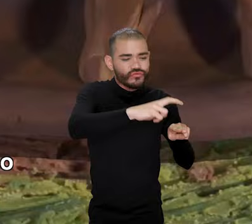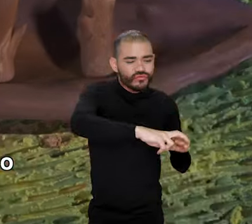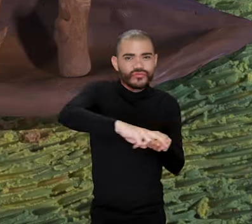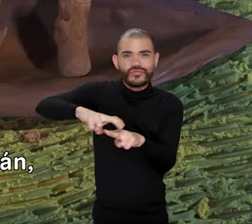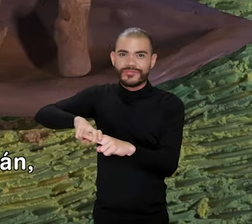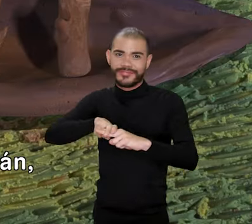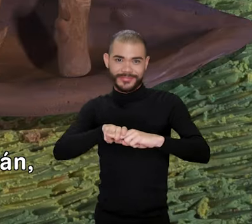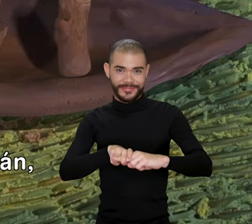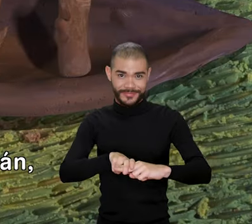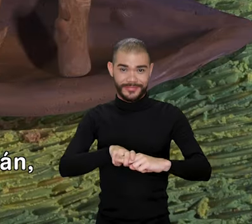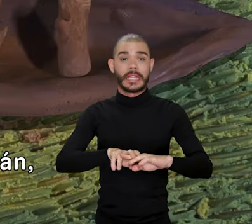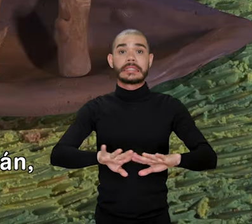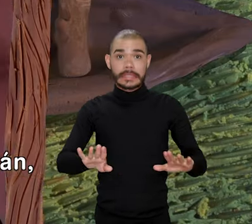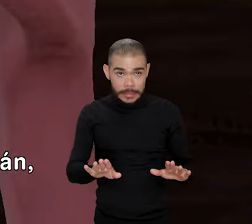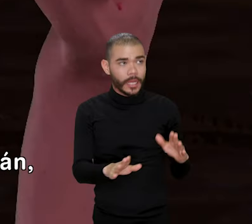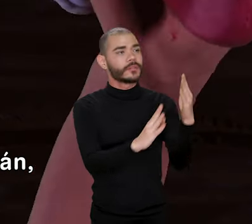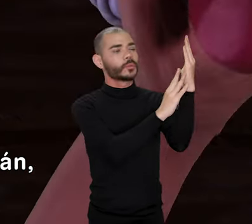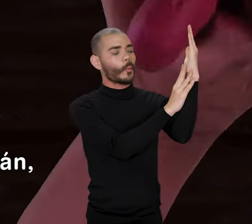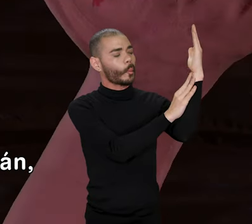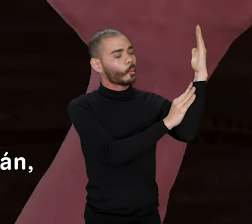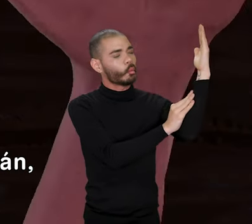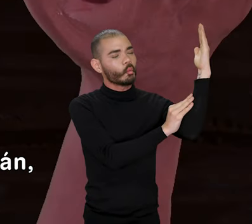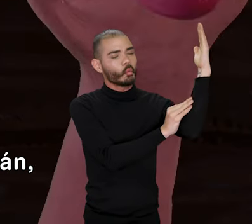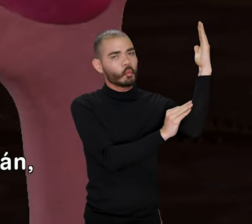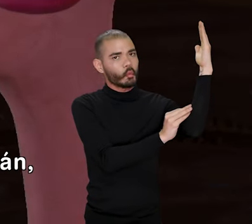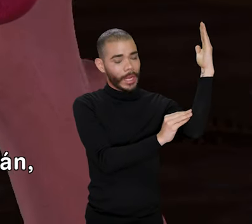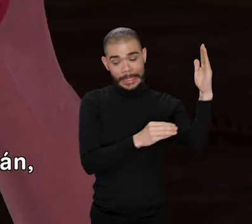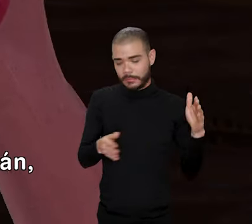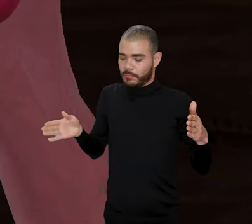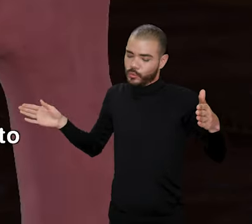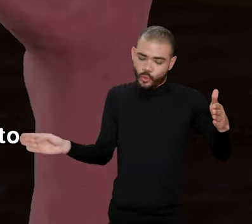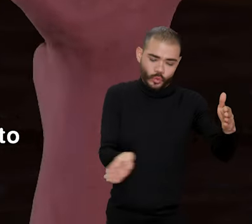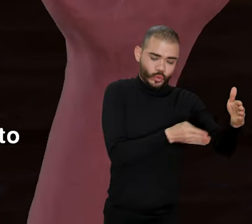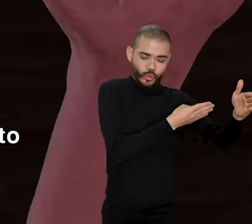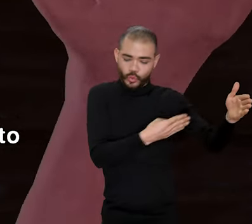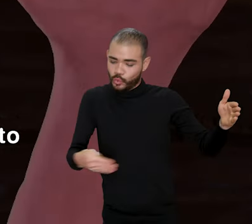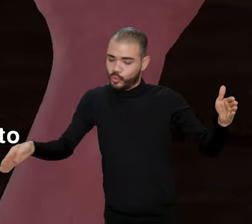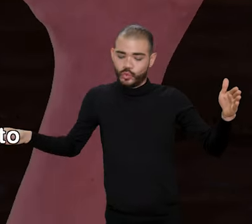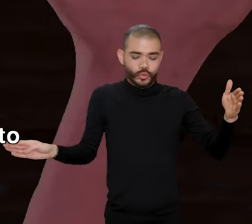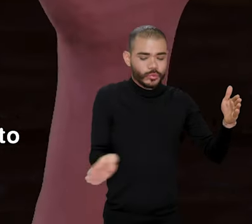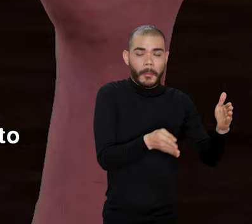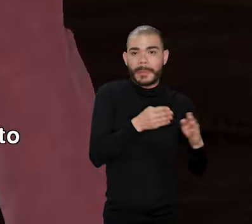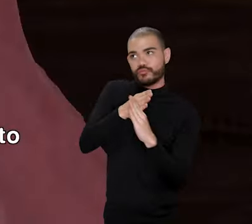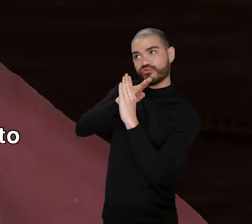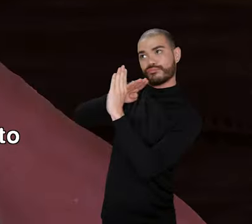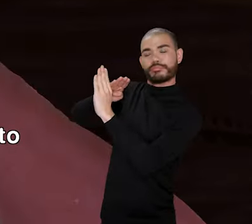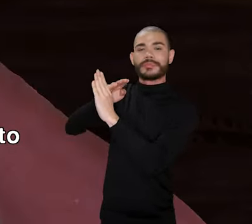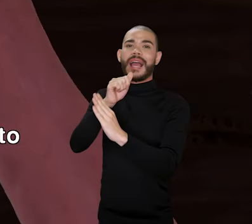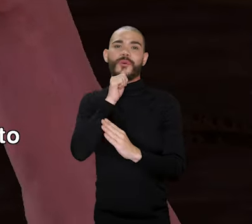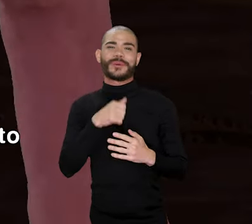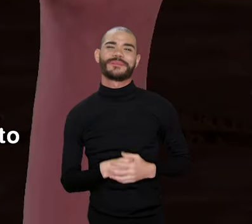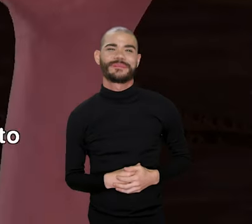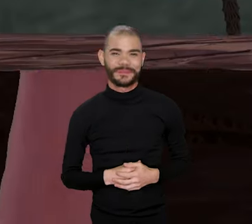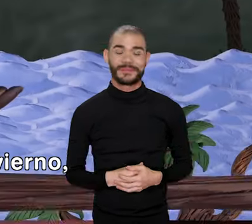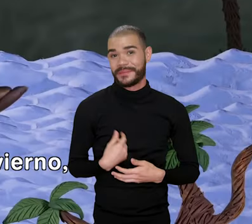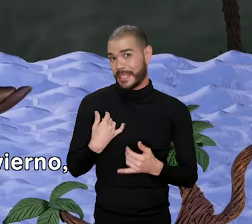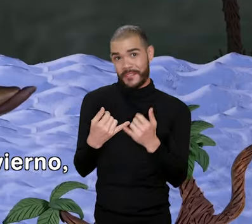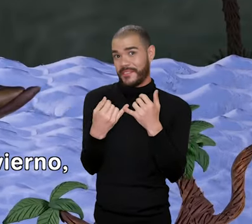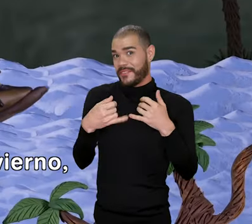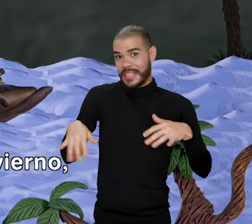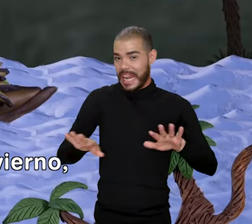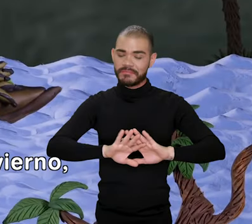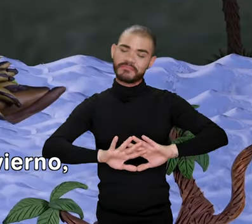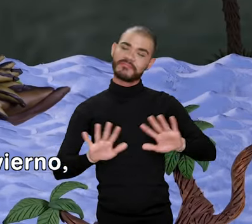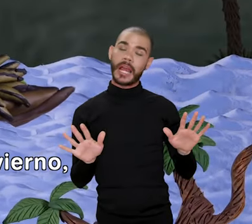como asiento y se sellan las junturas con resina del árbol peramán empleada como pegamento e impermeabilizante. Y